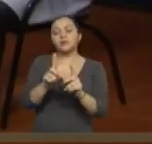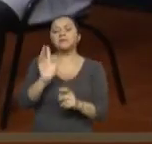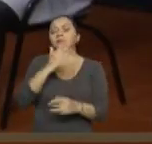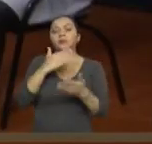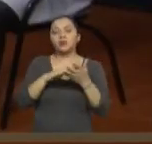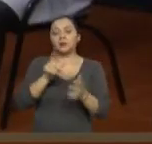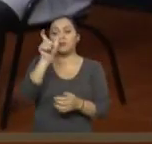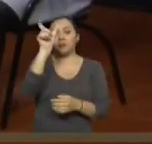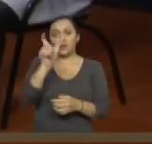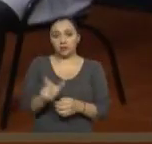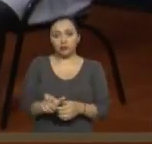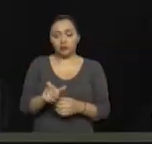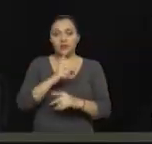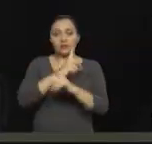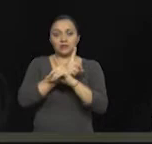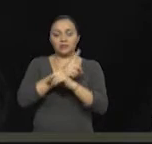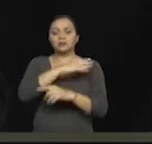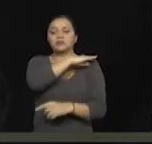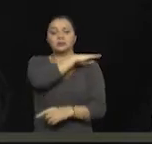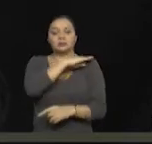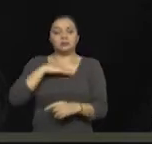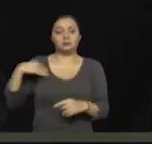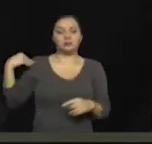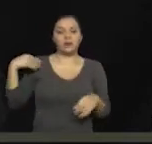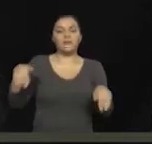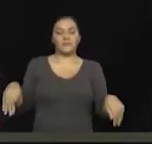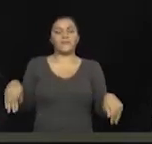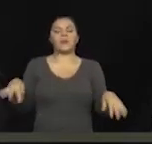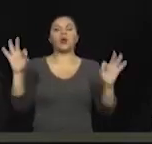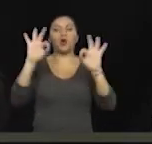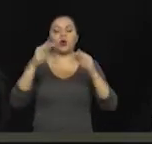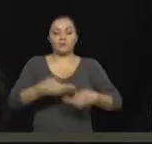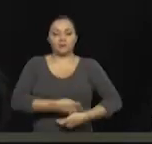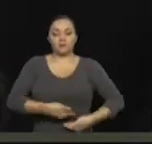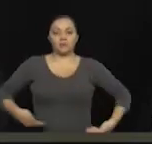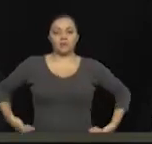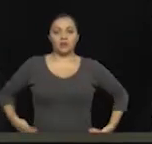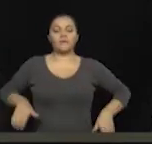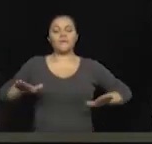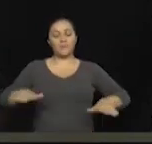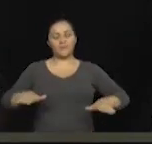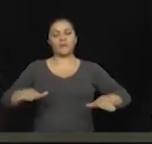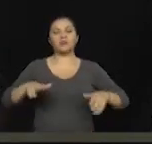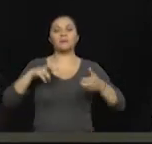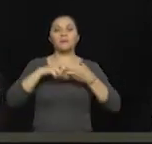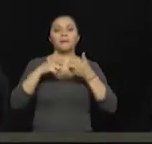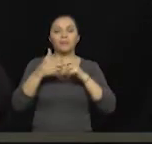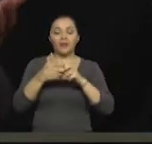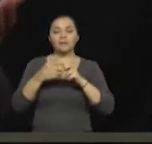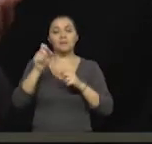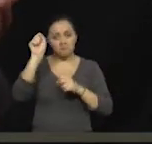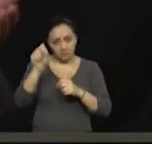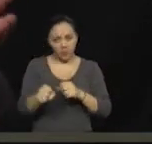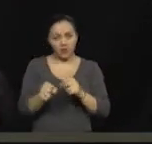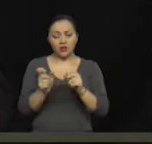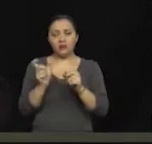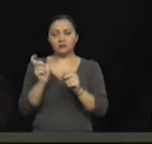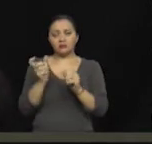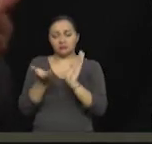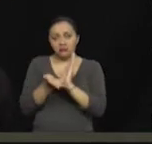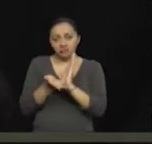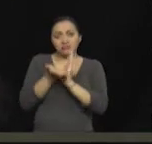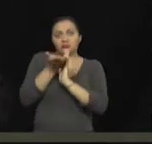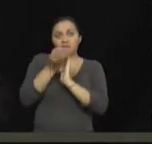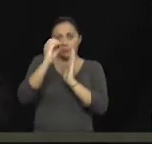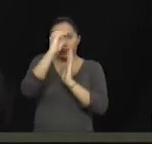una cuadriplegia, una paraplegia y tenga un tema traumático y aportar también a su tema psicológico? ¿También subiría en